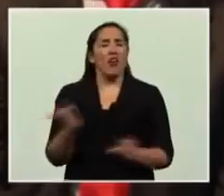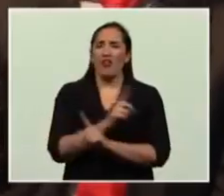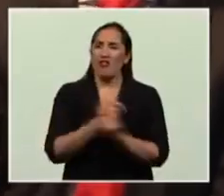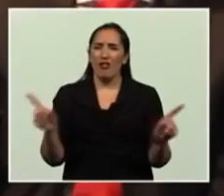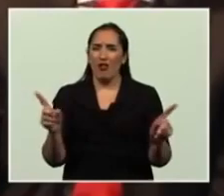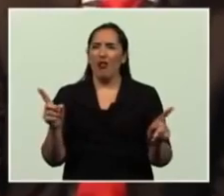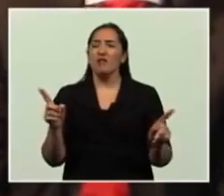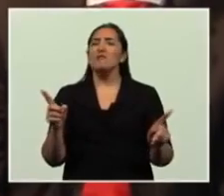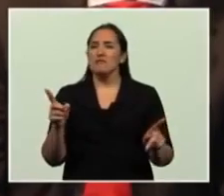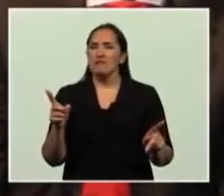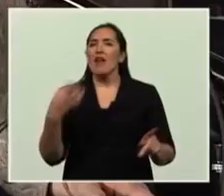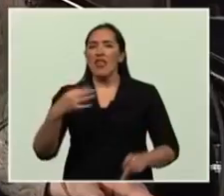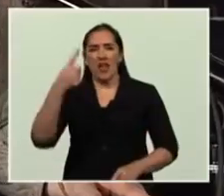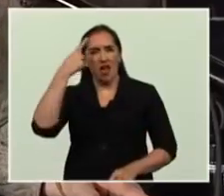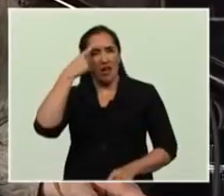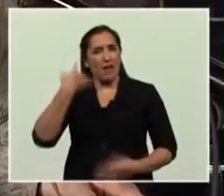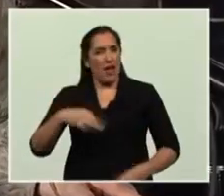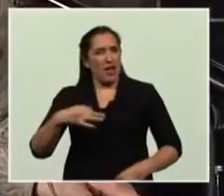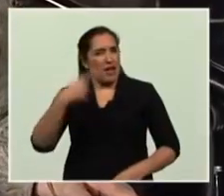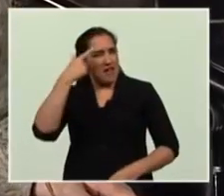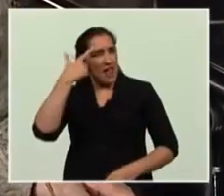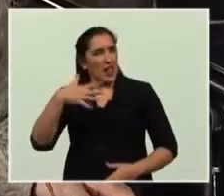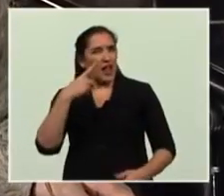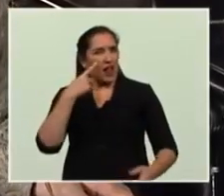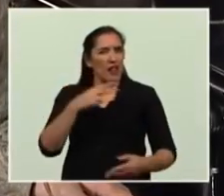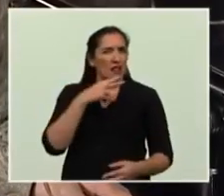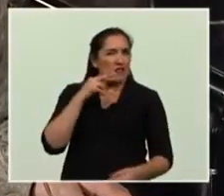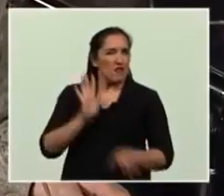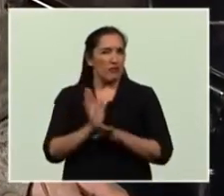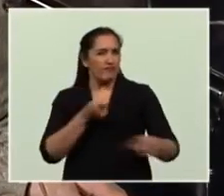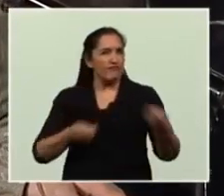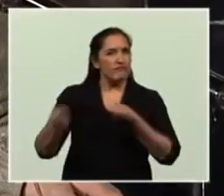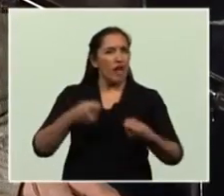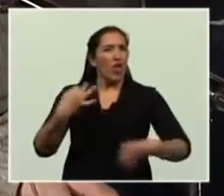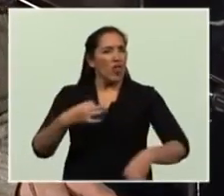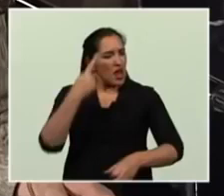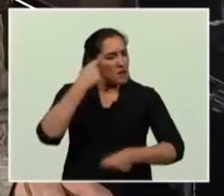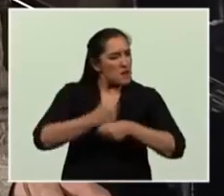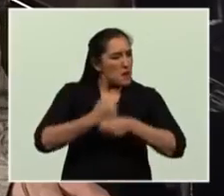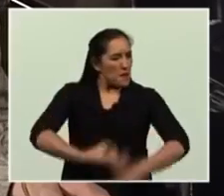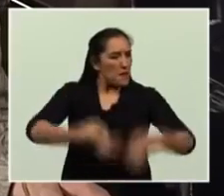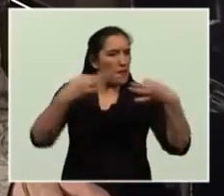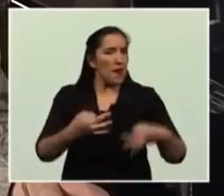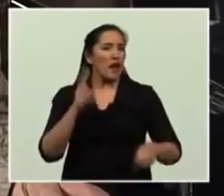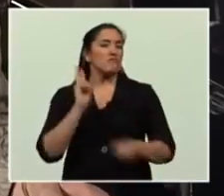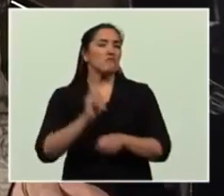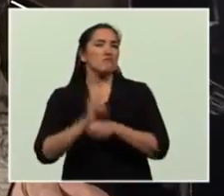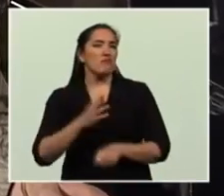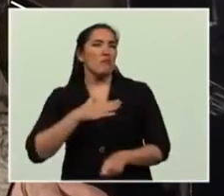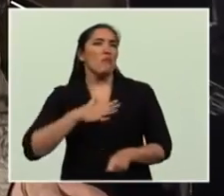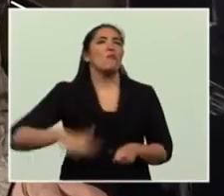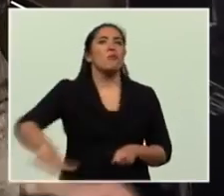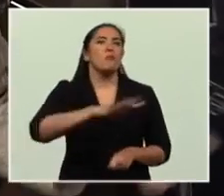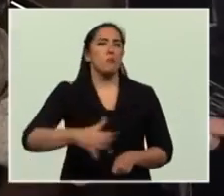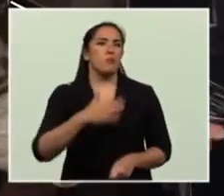con inteligencia lo que se puede y lo que se debe hacer para resguardar los intereses del